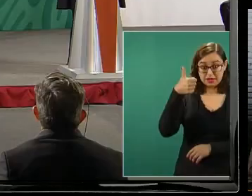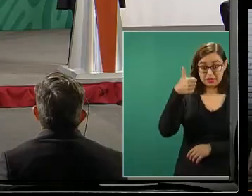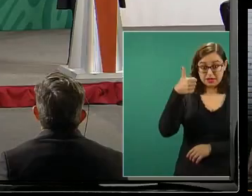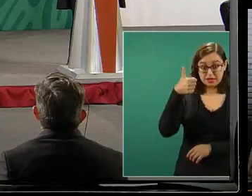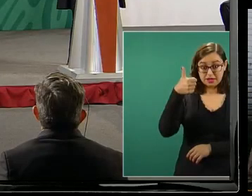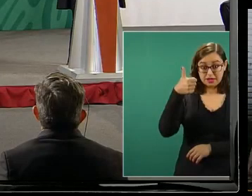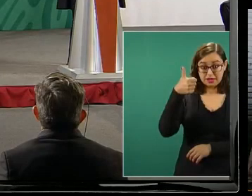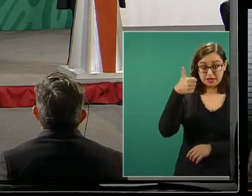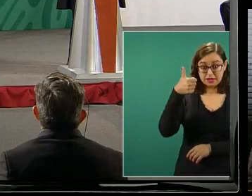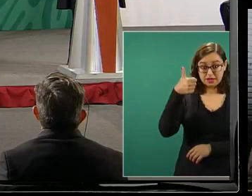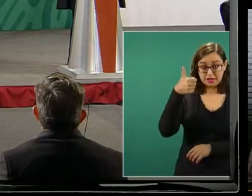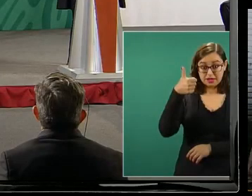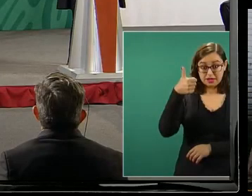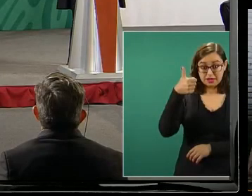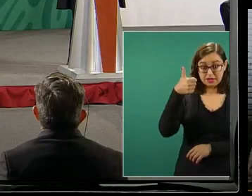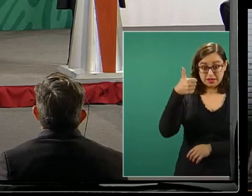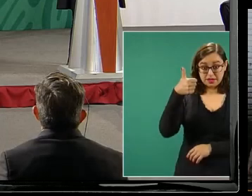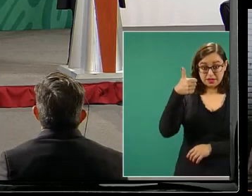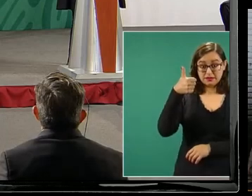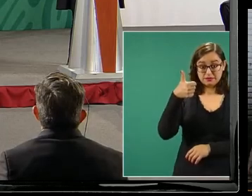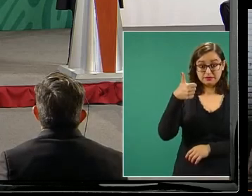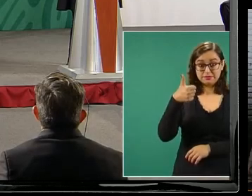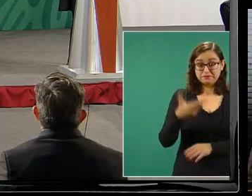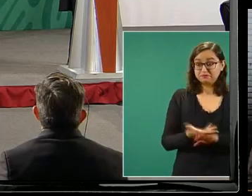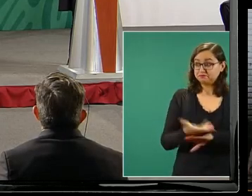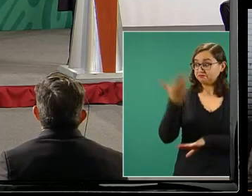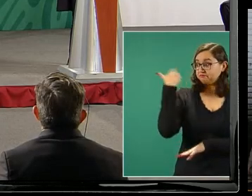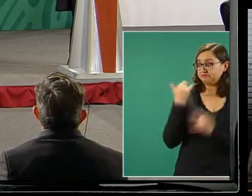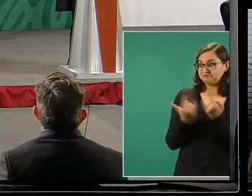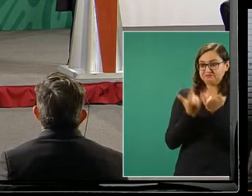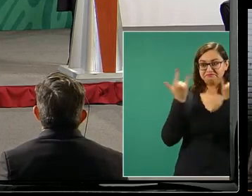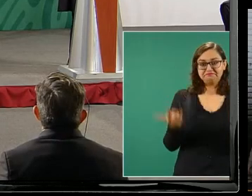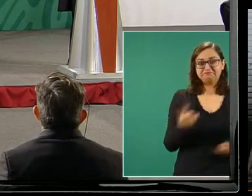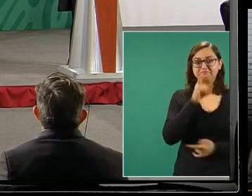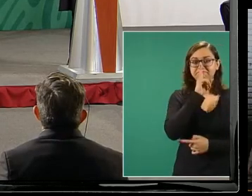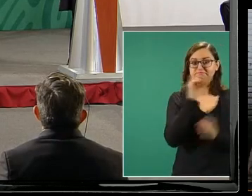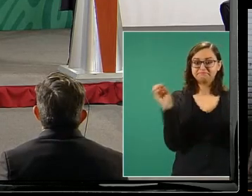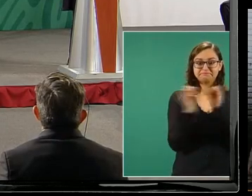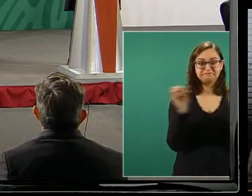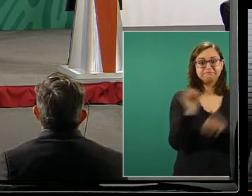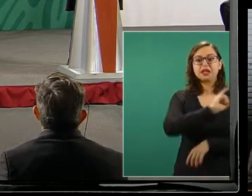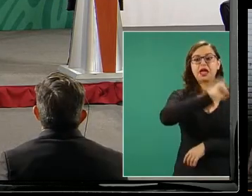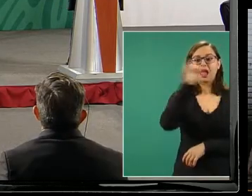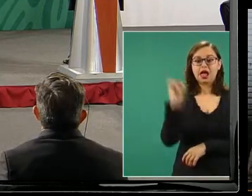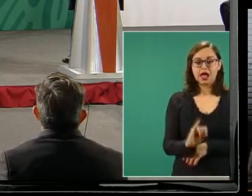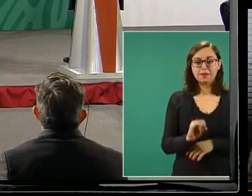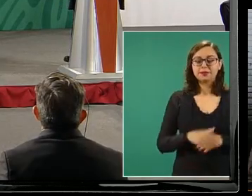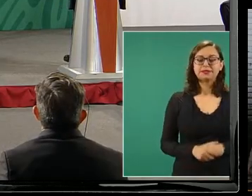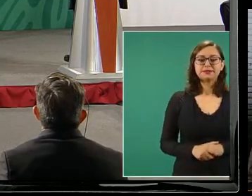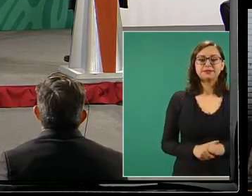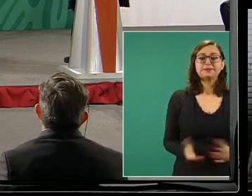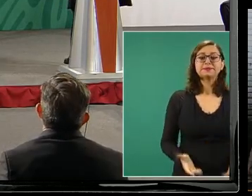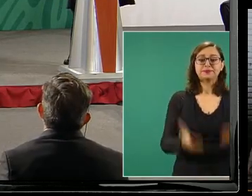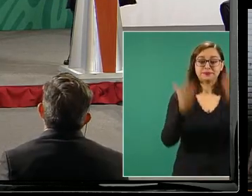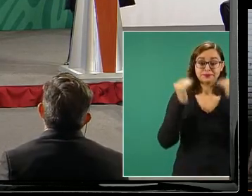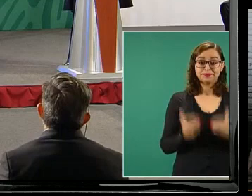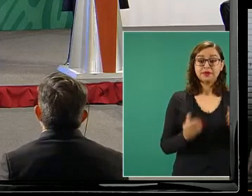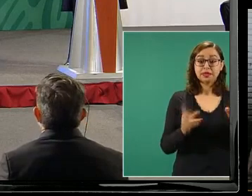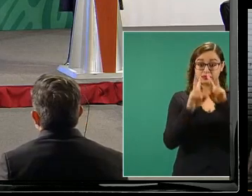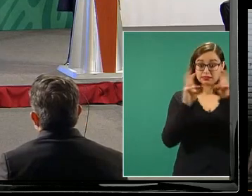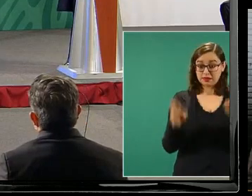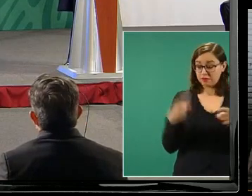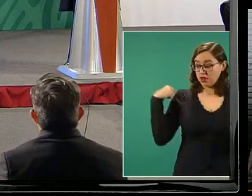esto en la mañana la última nota fue esta bueno ahora sí pasemos a las noticias falsas de la semana la primera